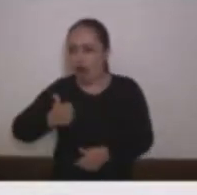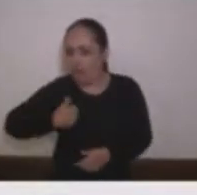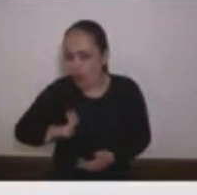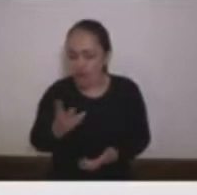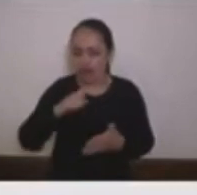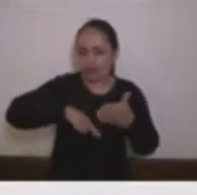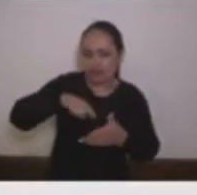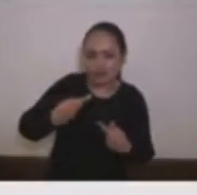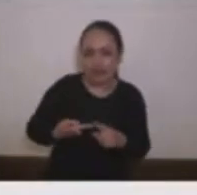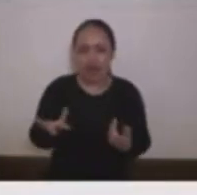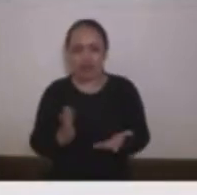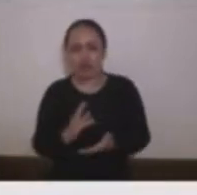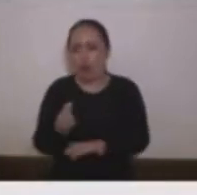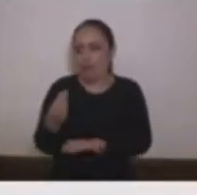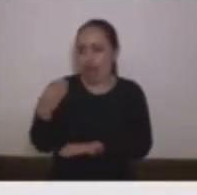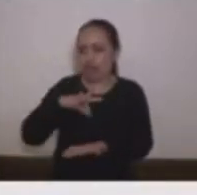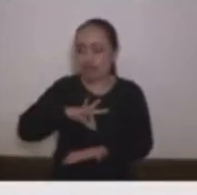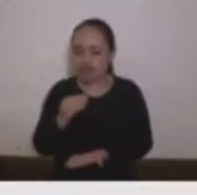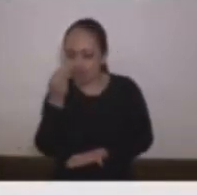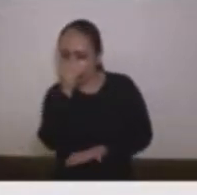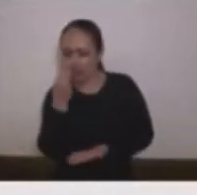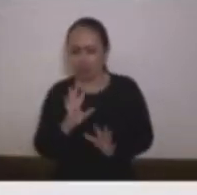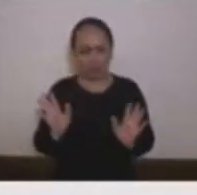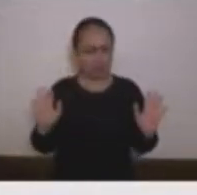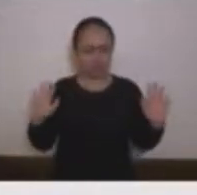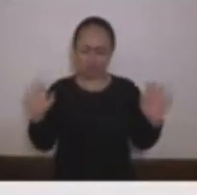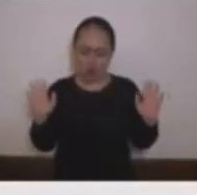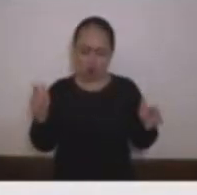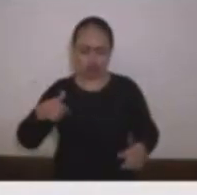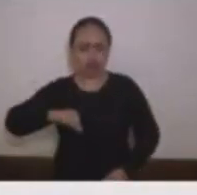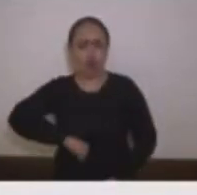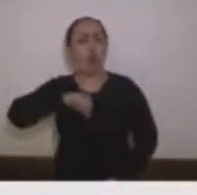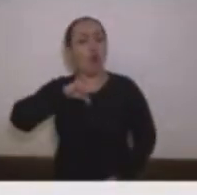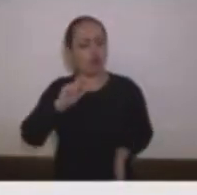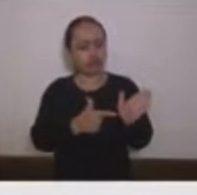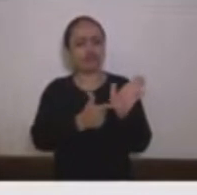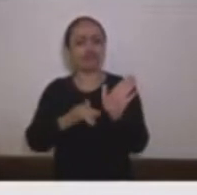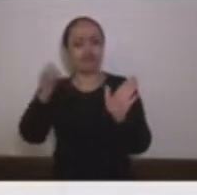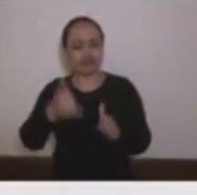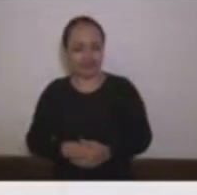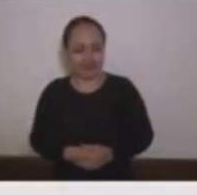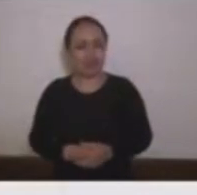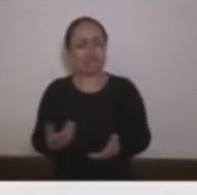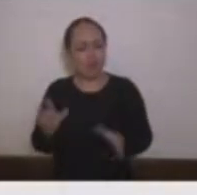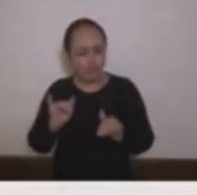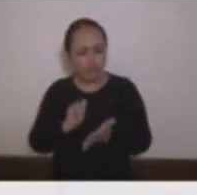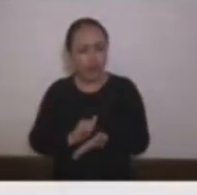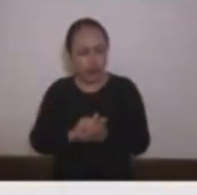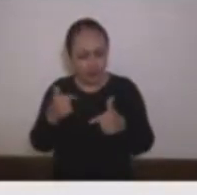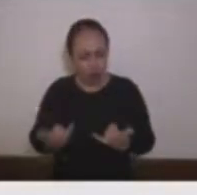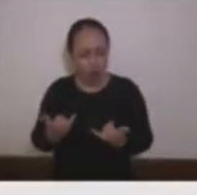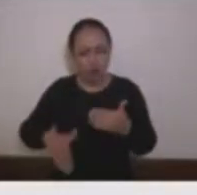o con prebendas a la hora de ejercer mi trabajo en lo público y dicho esto quiero empezar a hacer esta pequeña reflexión que,